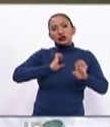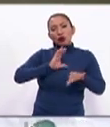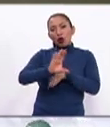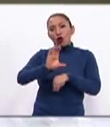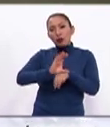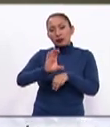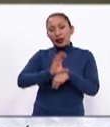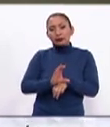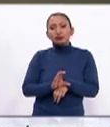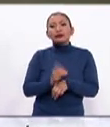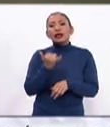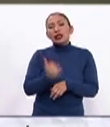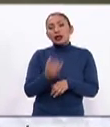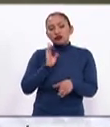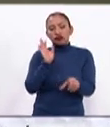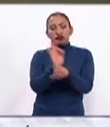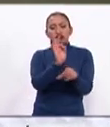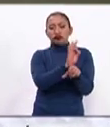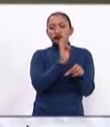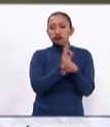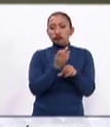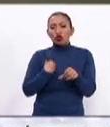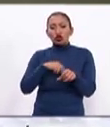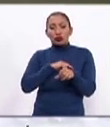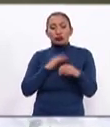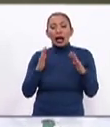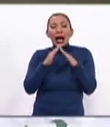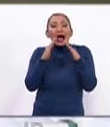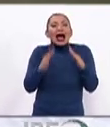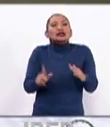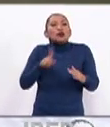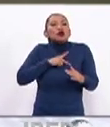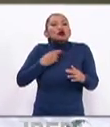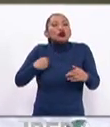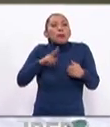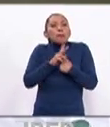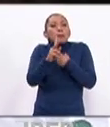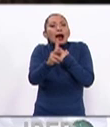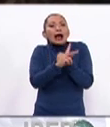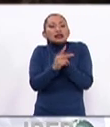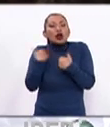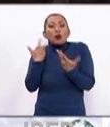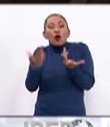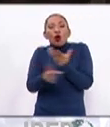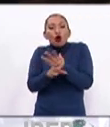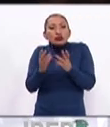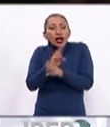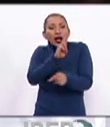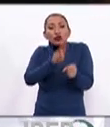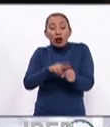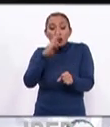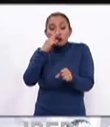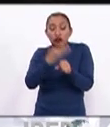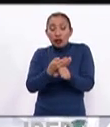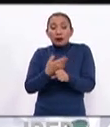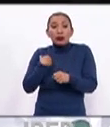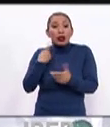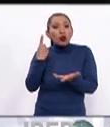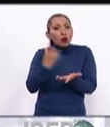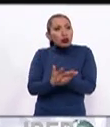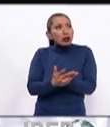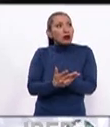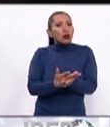y la protección de nuestra casa, la protección de nuestros recursos, no solamente es una responsabilidad